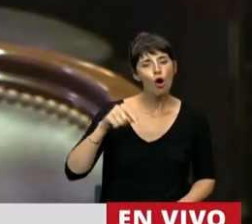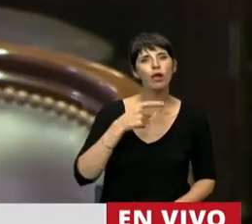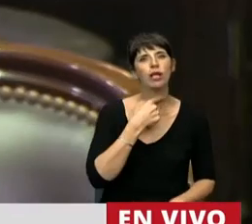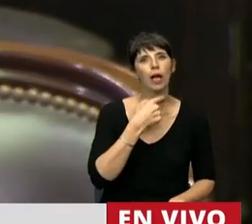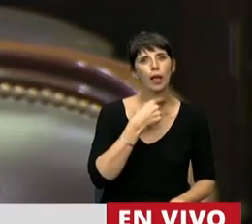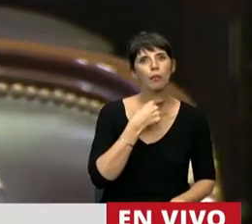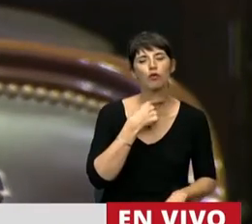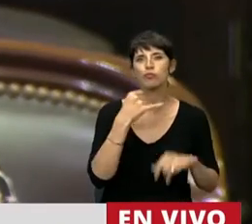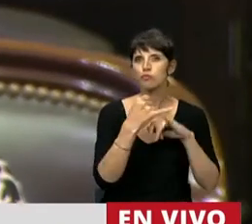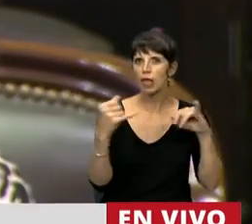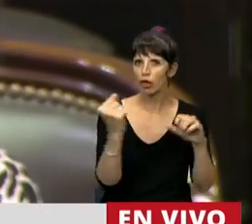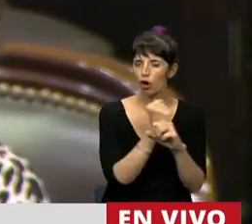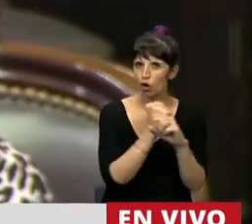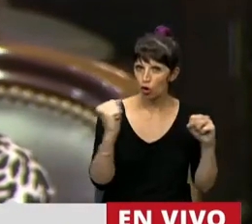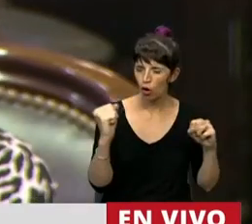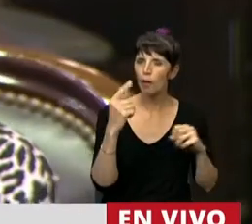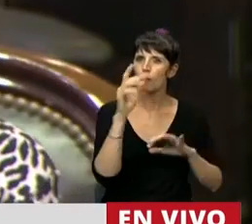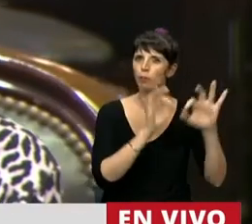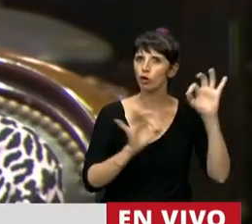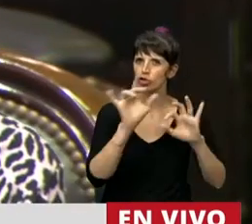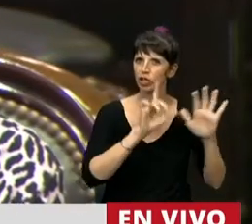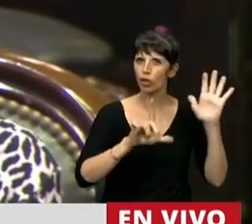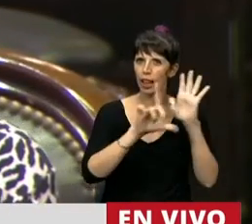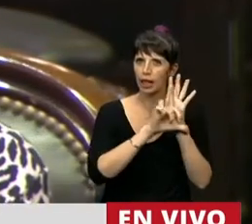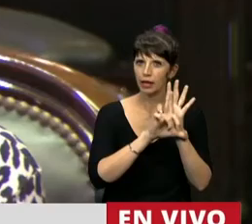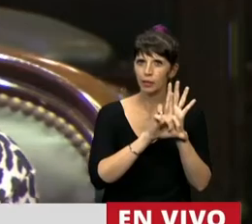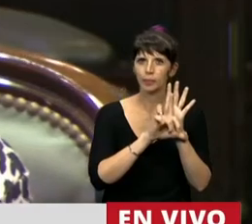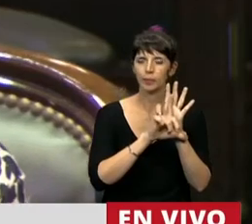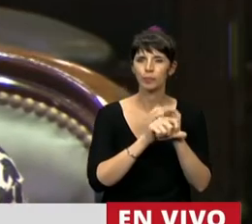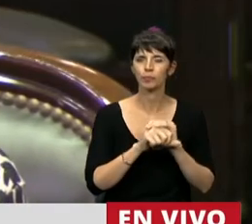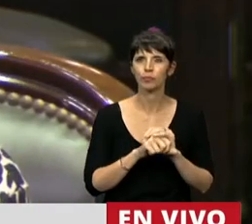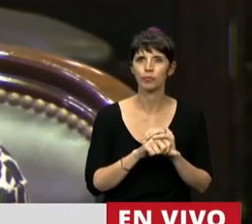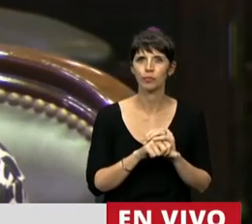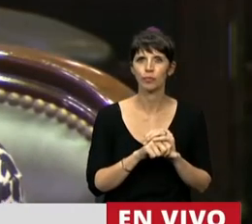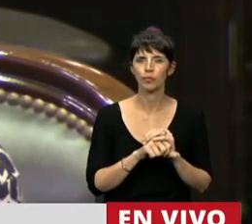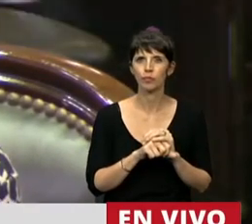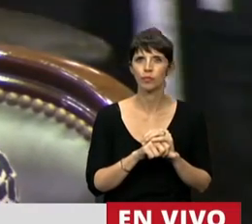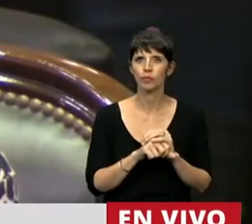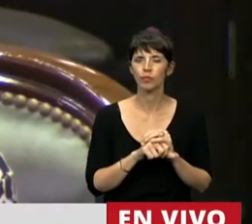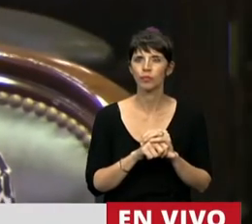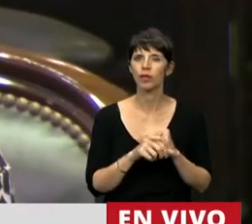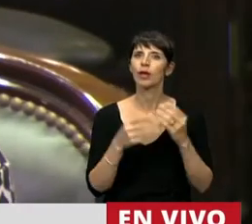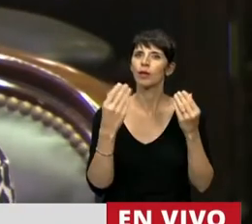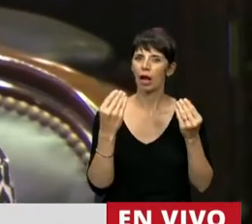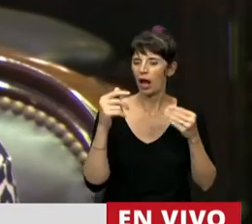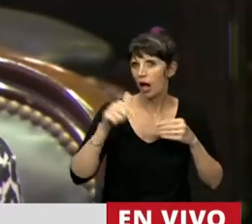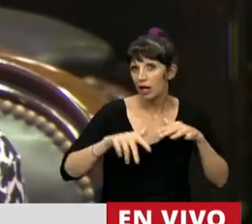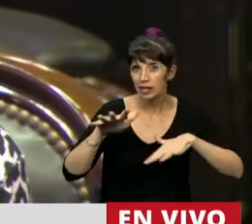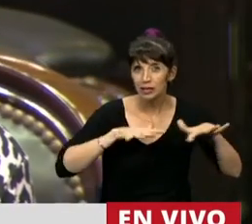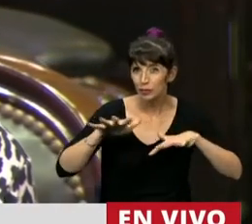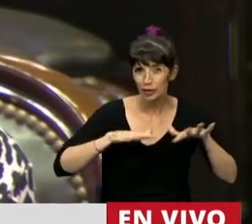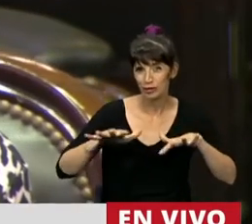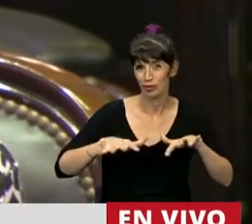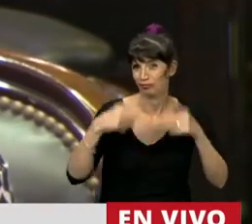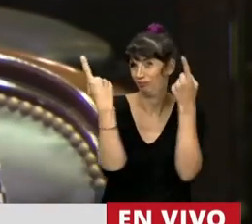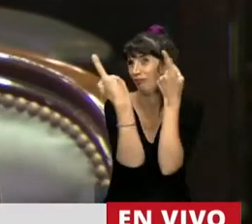sanción a un proyecto de ley que responde a esta situación inédita en Argentina y en